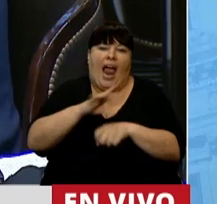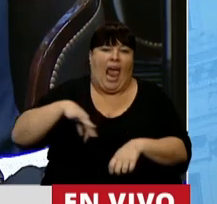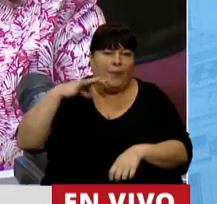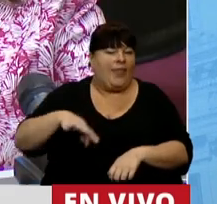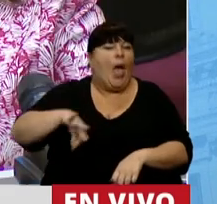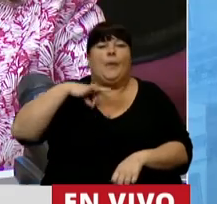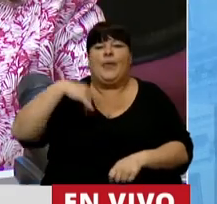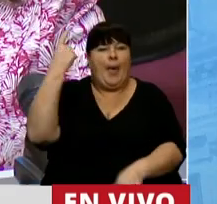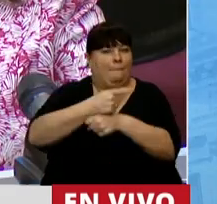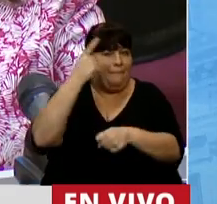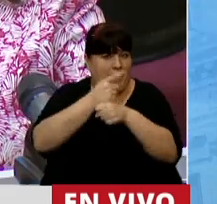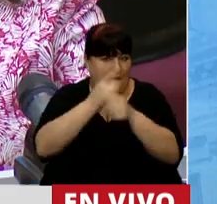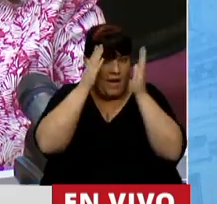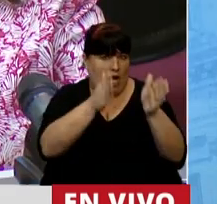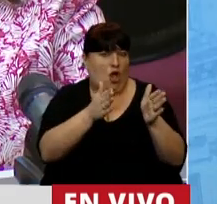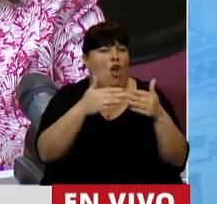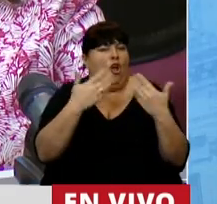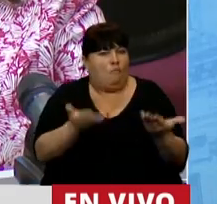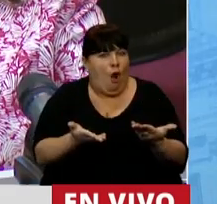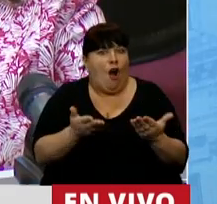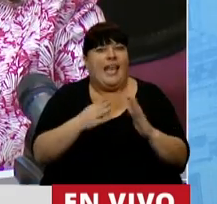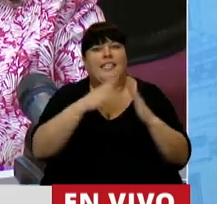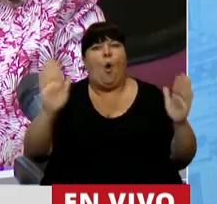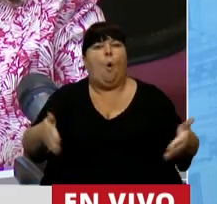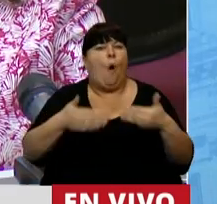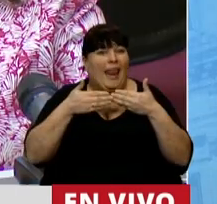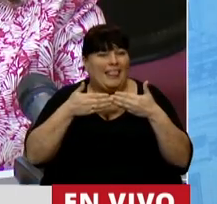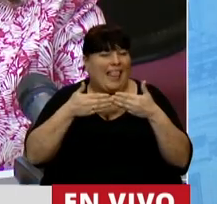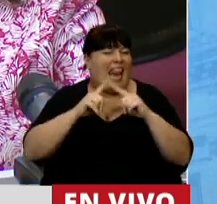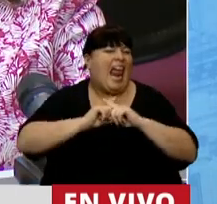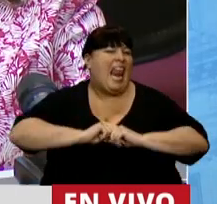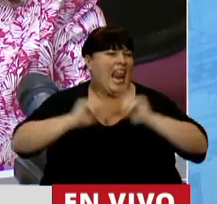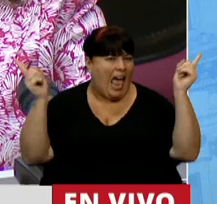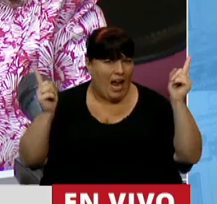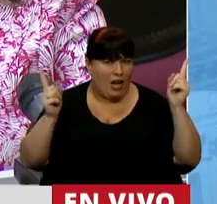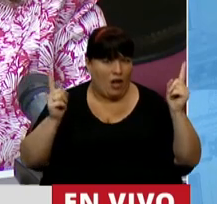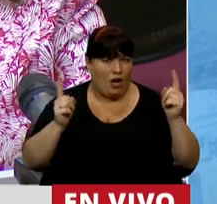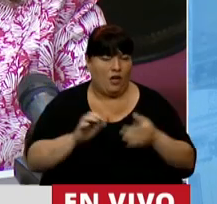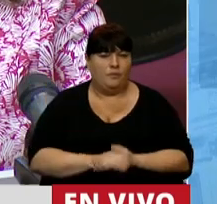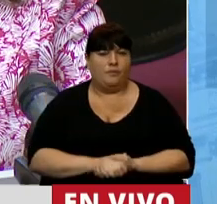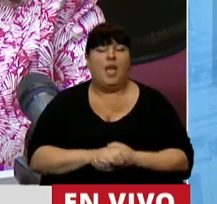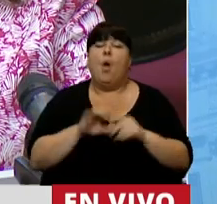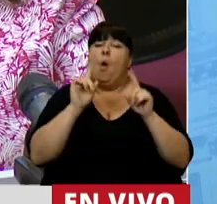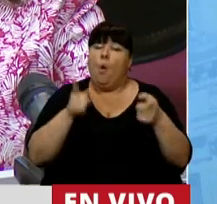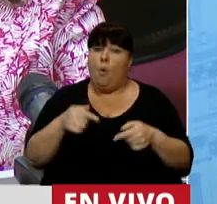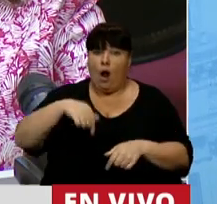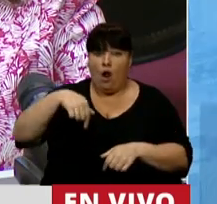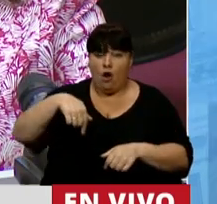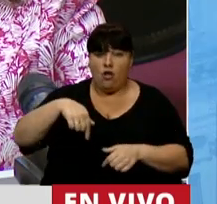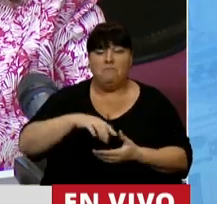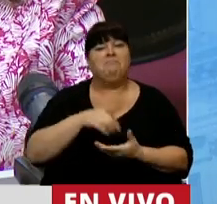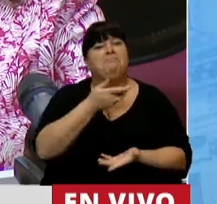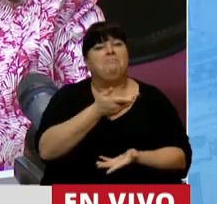y que la vida estaba primero. Por eso nos tuvo en una cuarentena eterna. Sin embargo, hoy